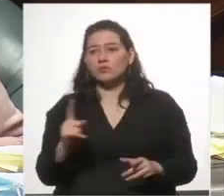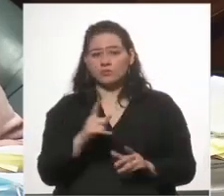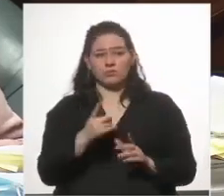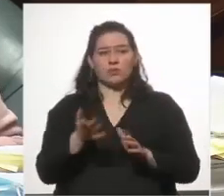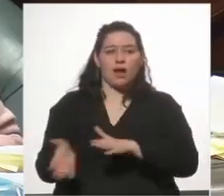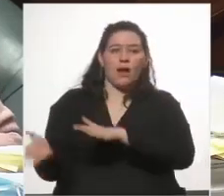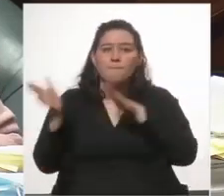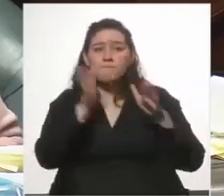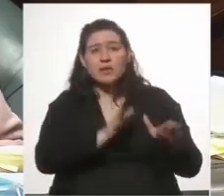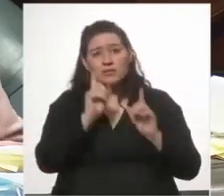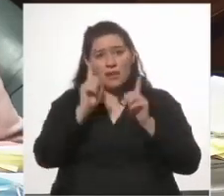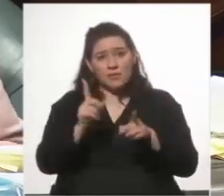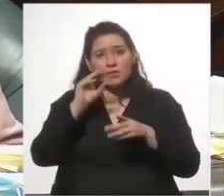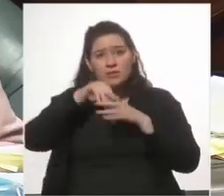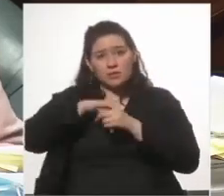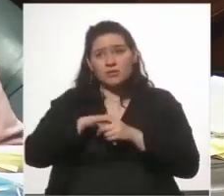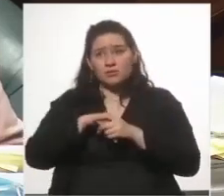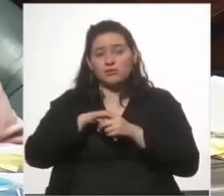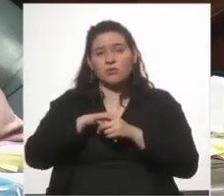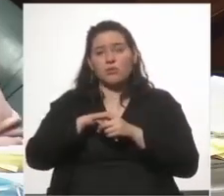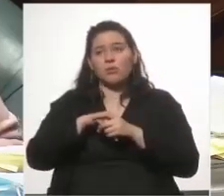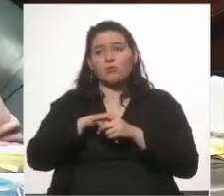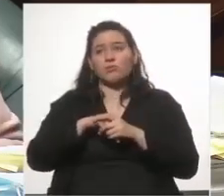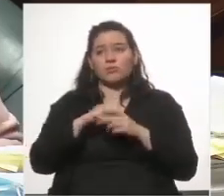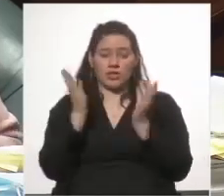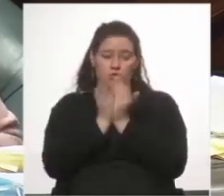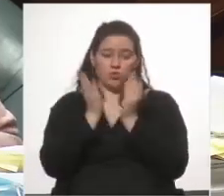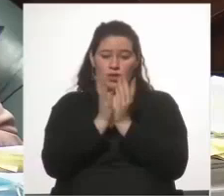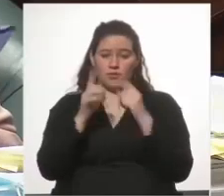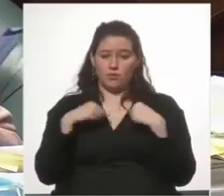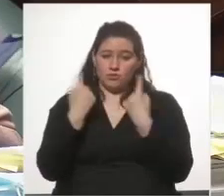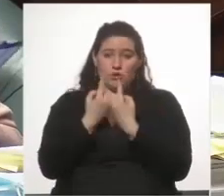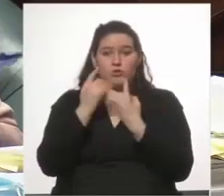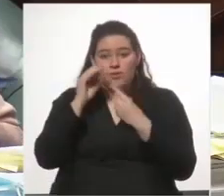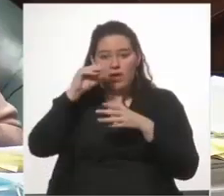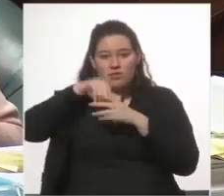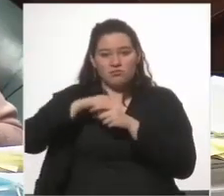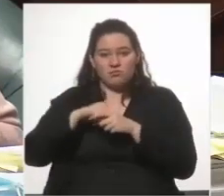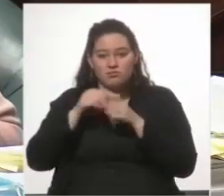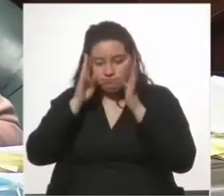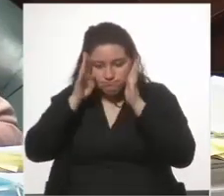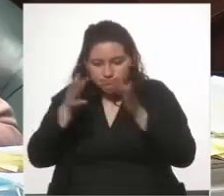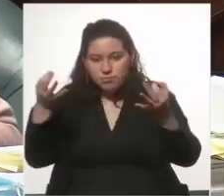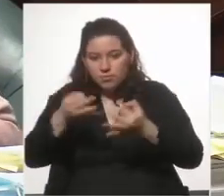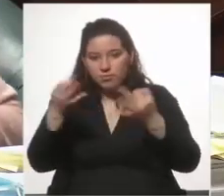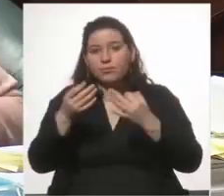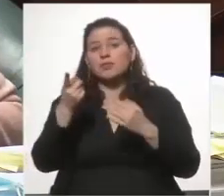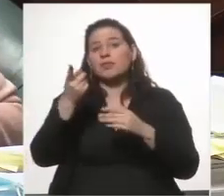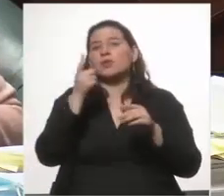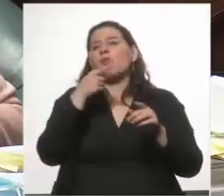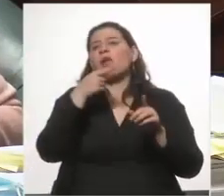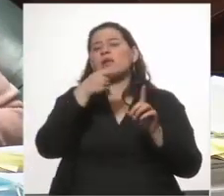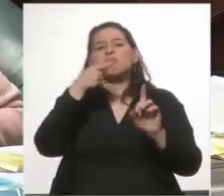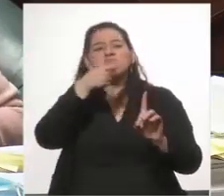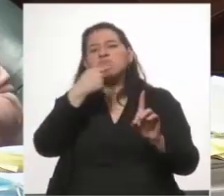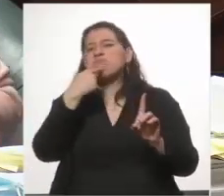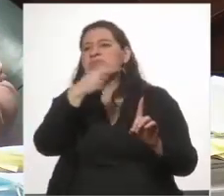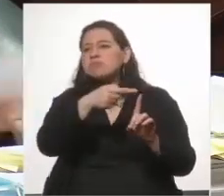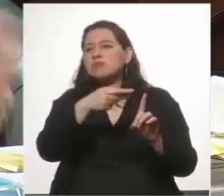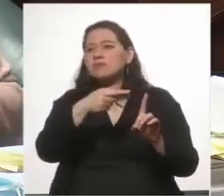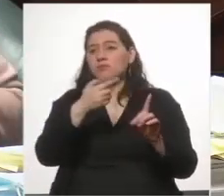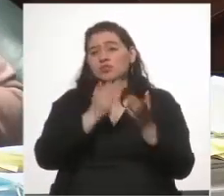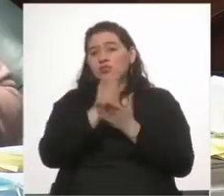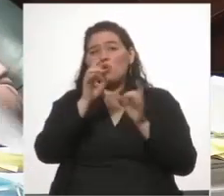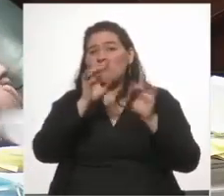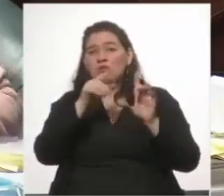aparte de haber hecho introducción a la judicatura porque los que estudiamos por algo estudiamos. Miren señora Presidente se le acusa de no haber hecho porque se